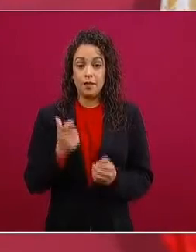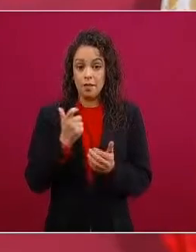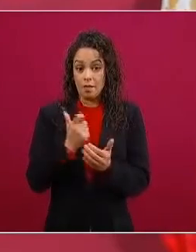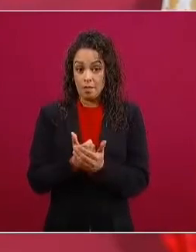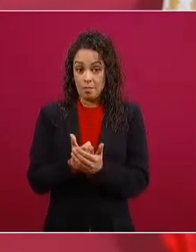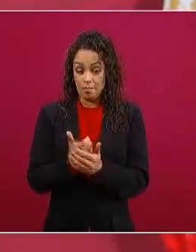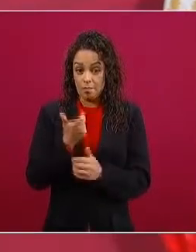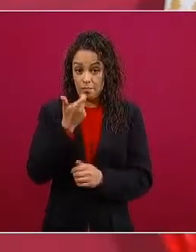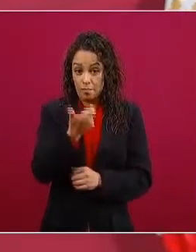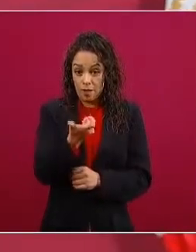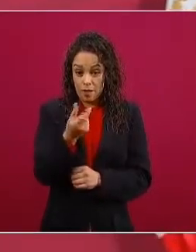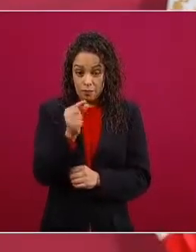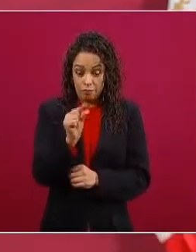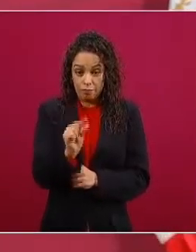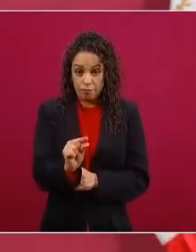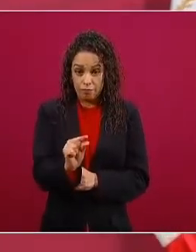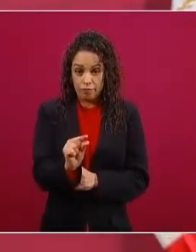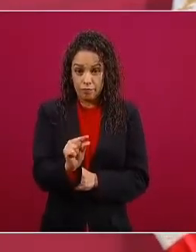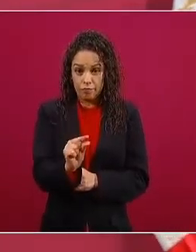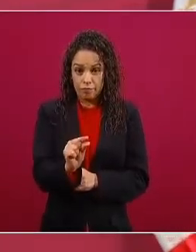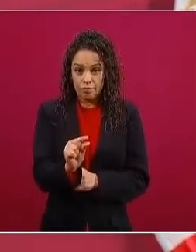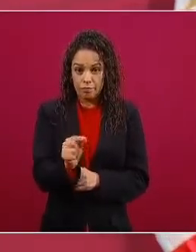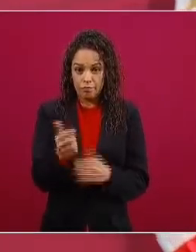no están lucrando